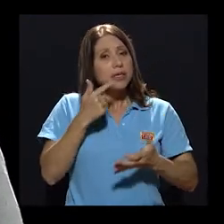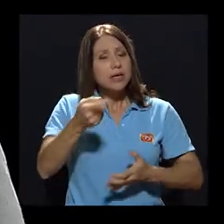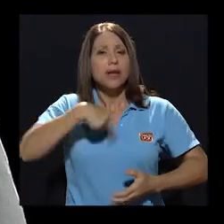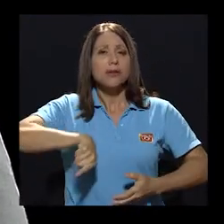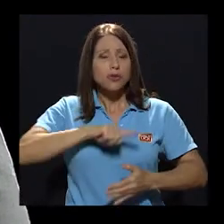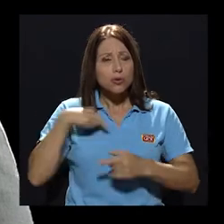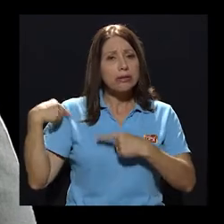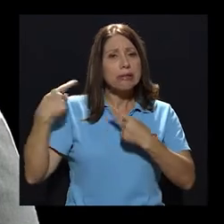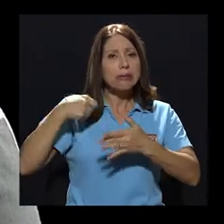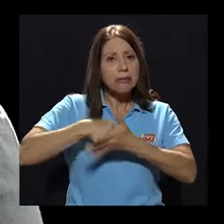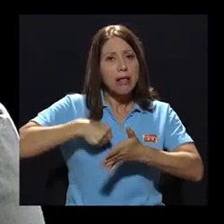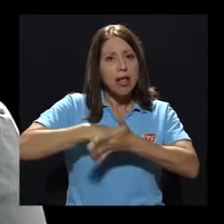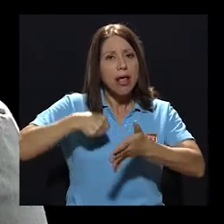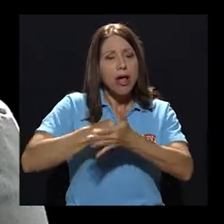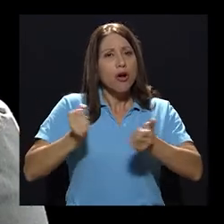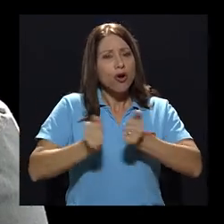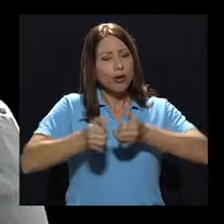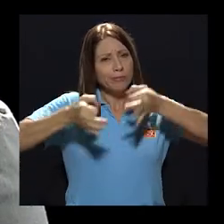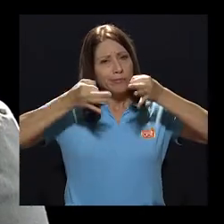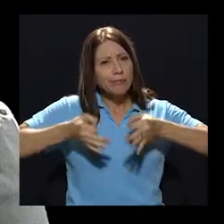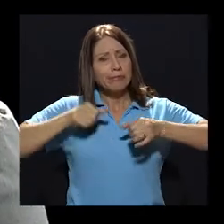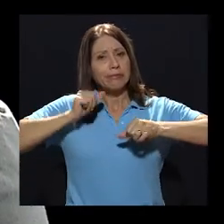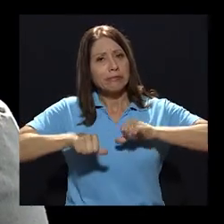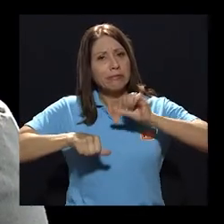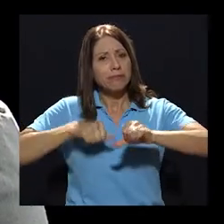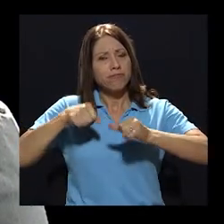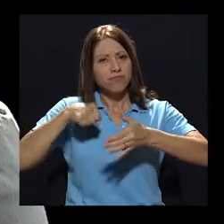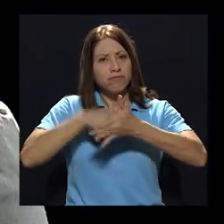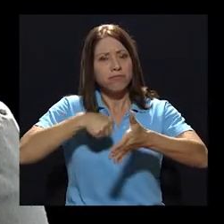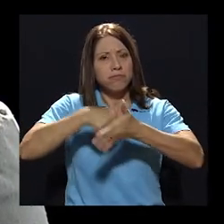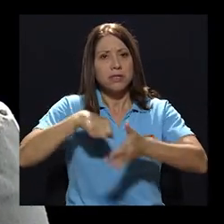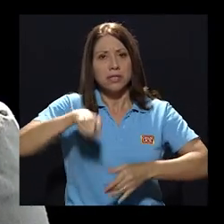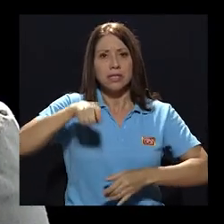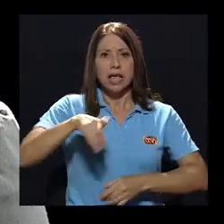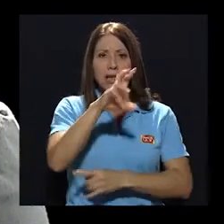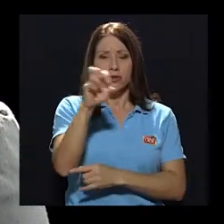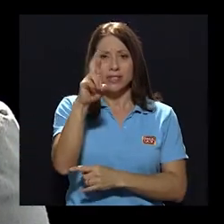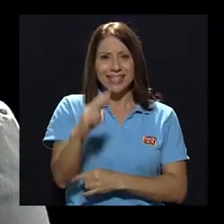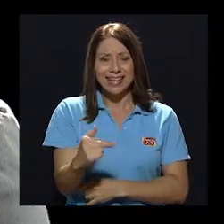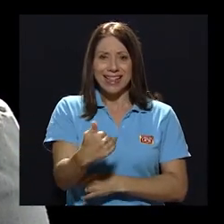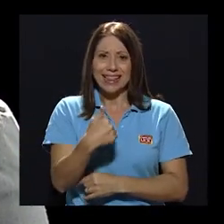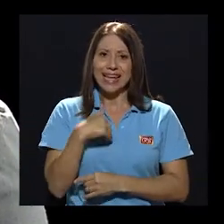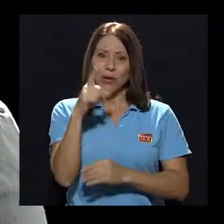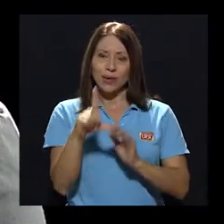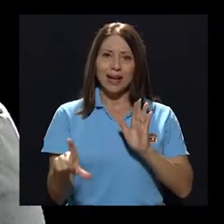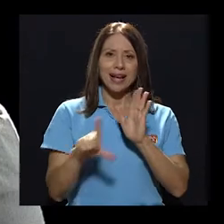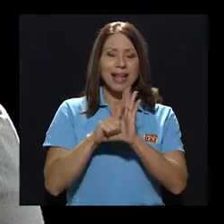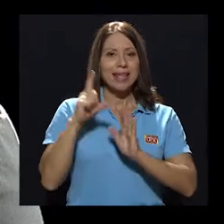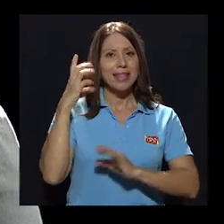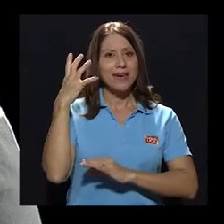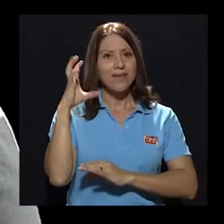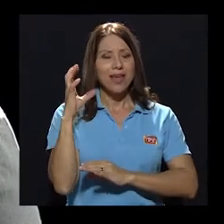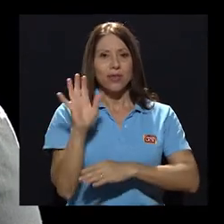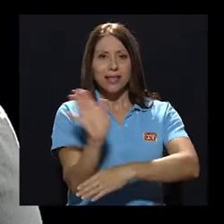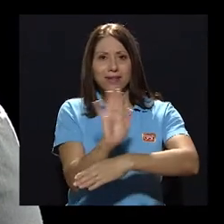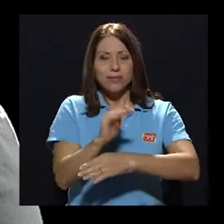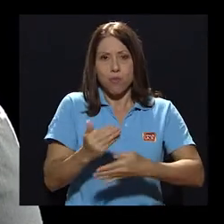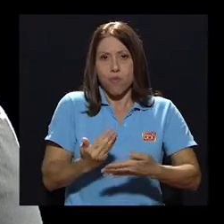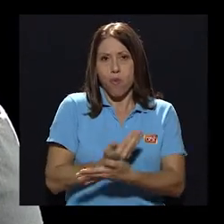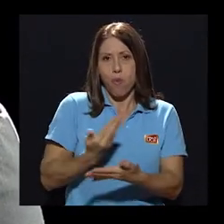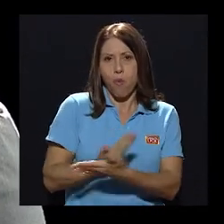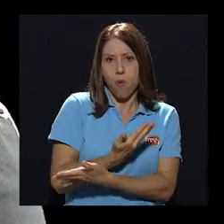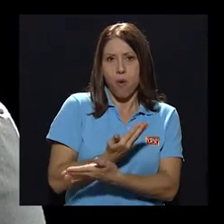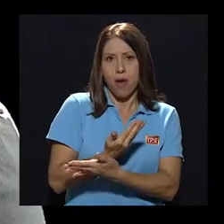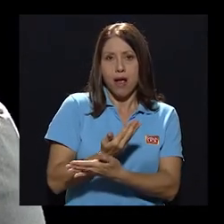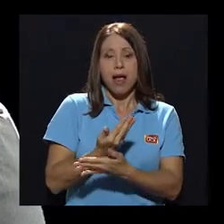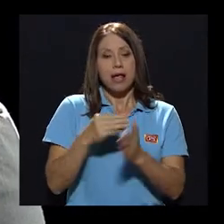seguiremos haciendo con determinación y vehemencia en la necesidad de que Costa Rica cuente con una ley de radio y televisión moderna